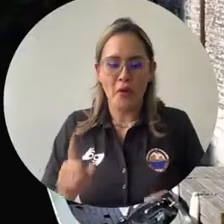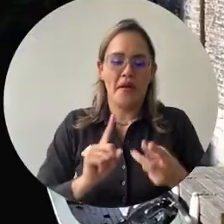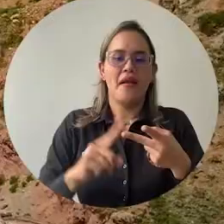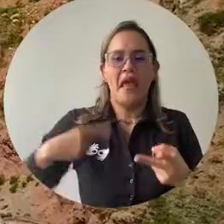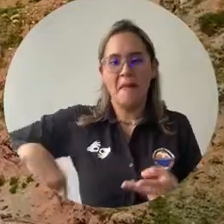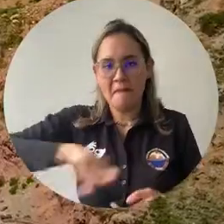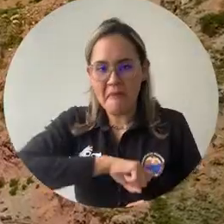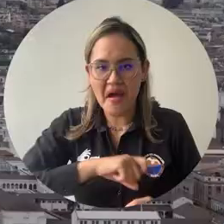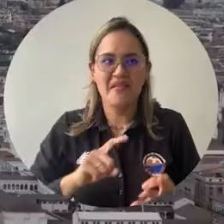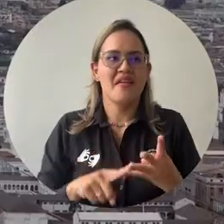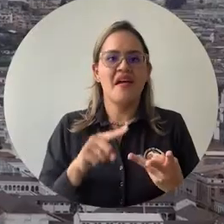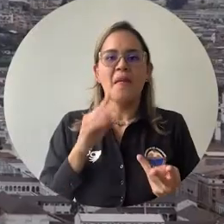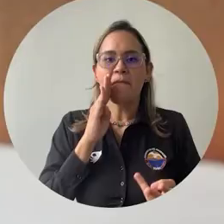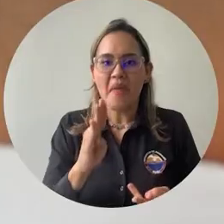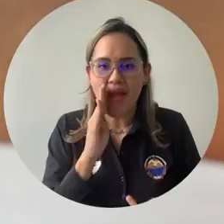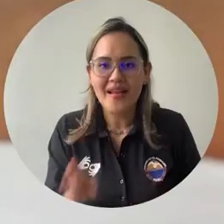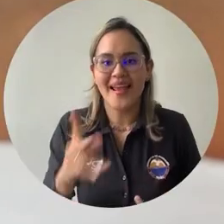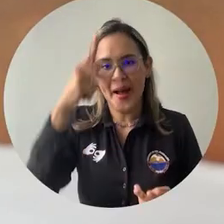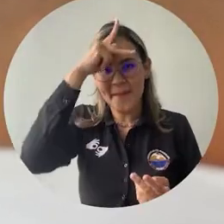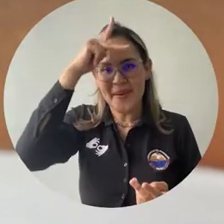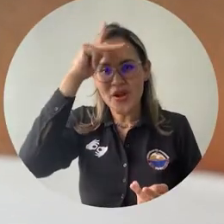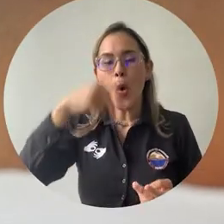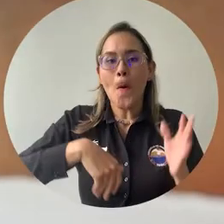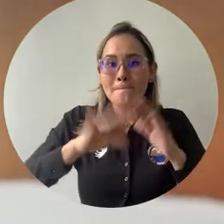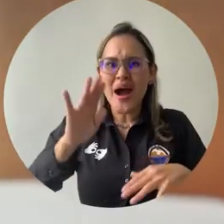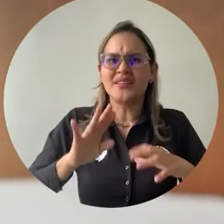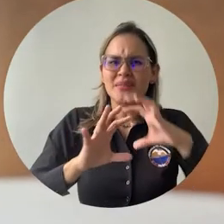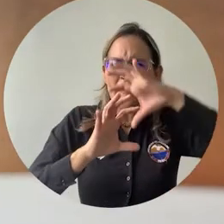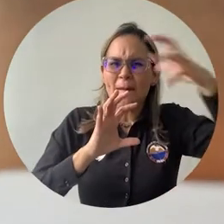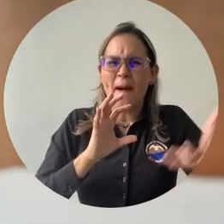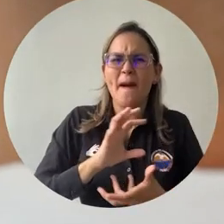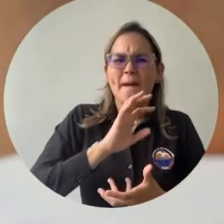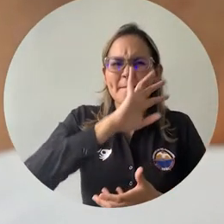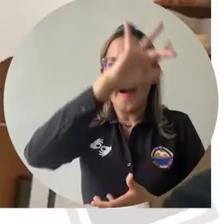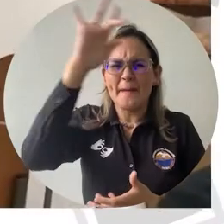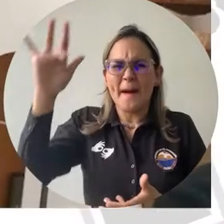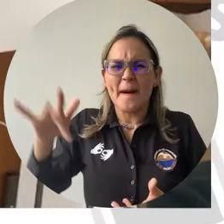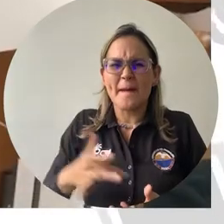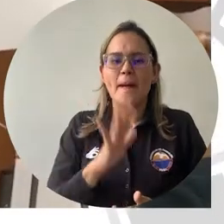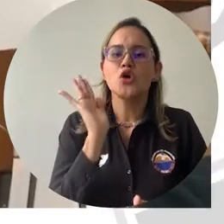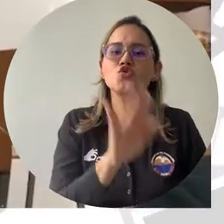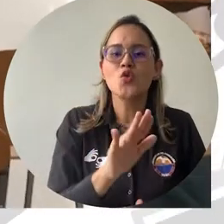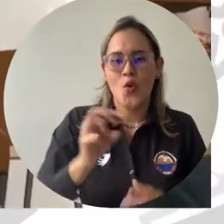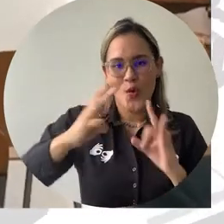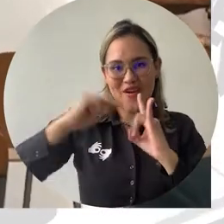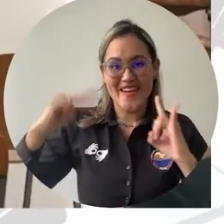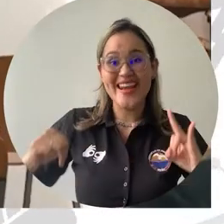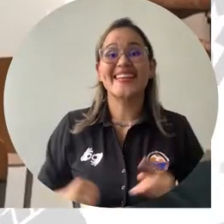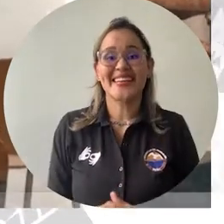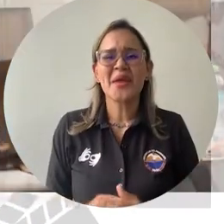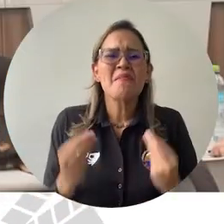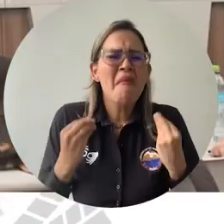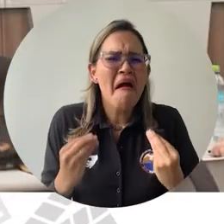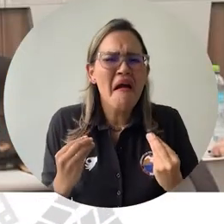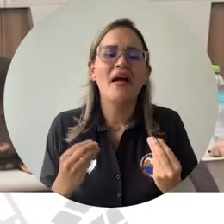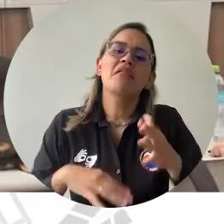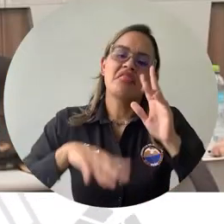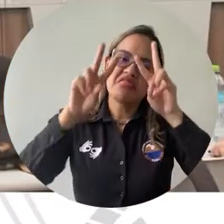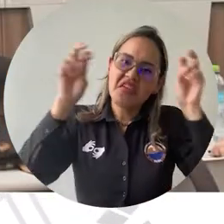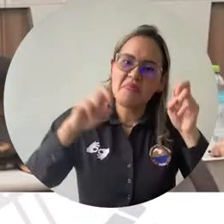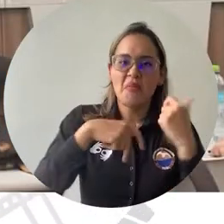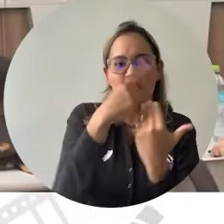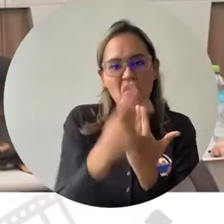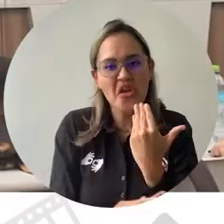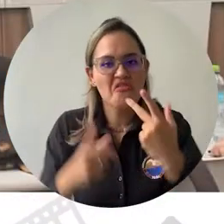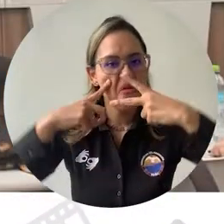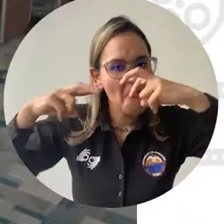Perú y Ecuador, han sido algunos de los destinos a los que este año han llegado representantes de la institución para avanzar en proyectos enfocados en